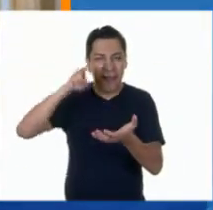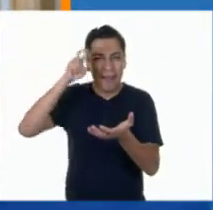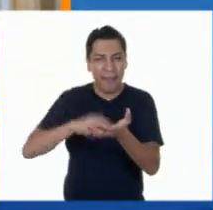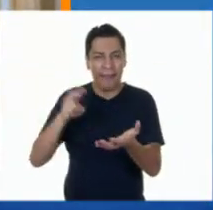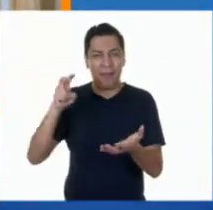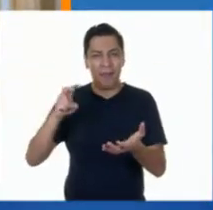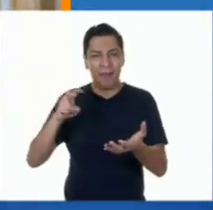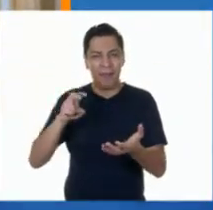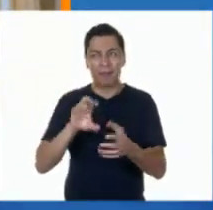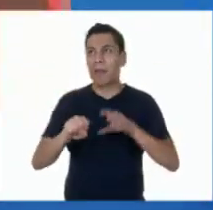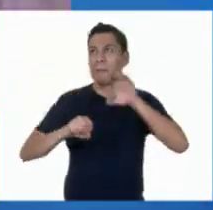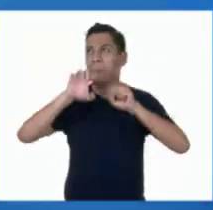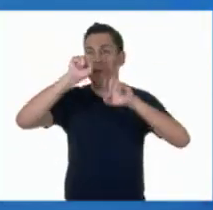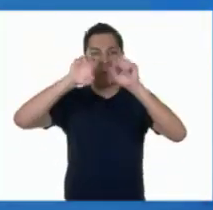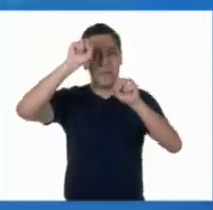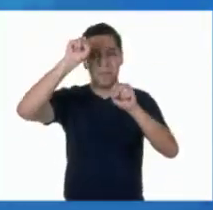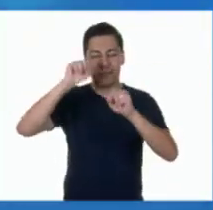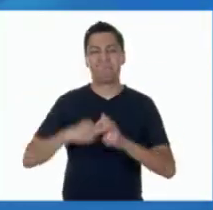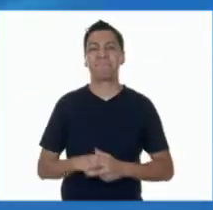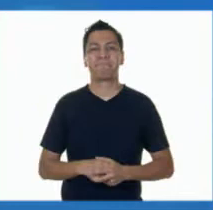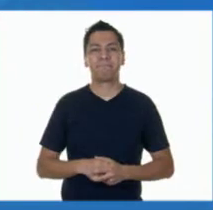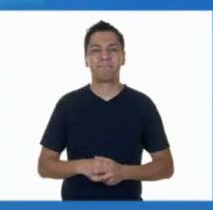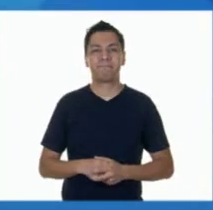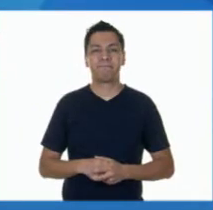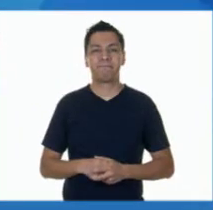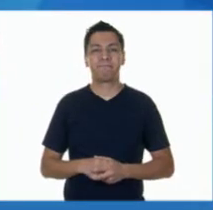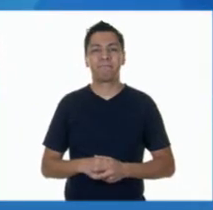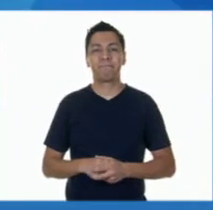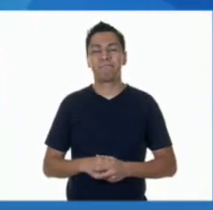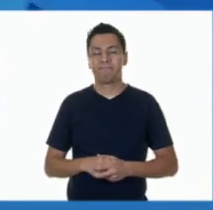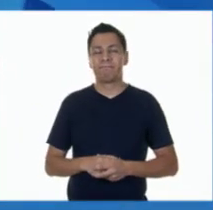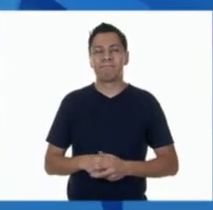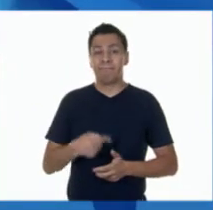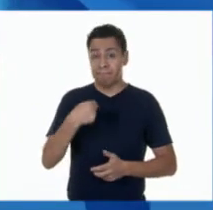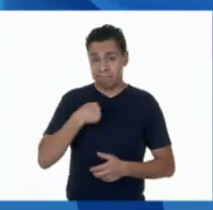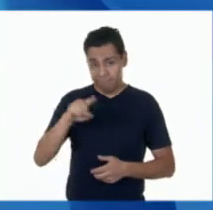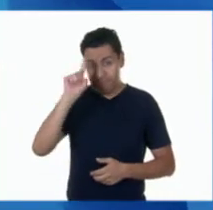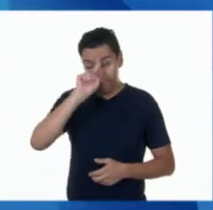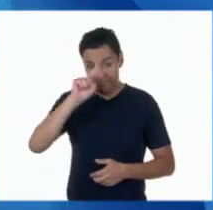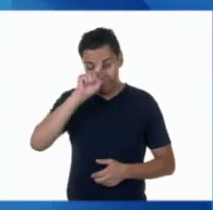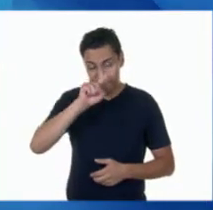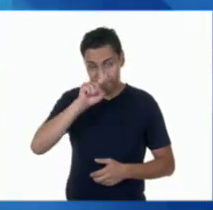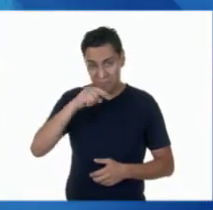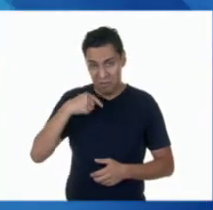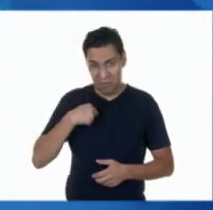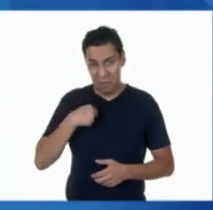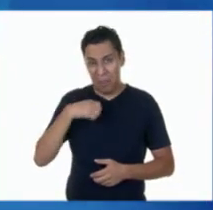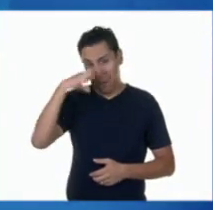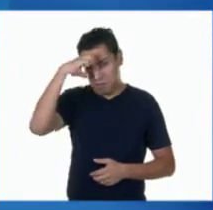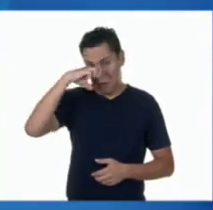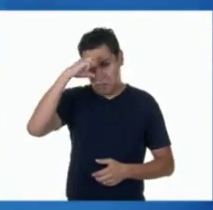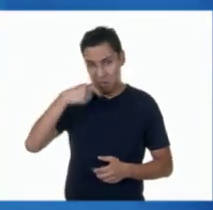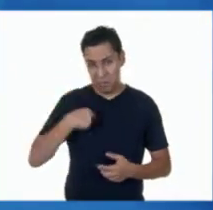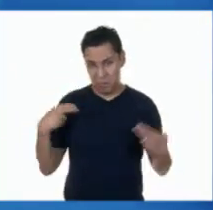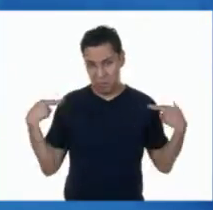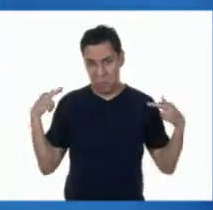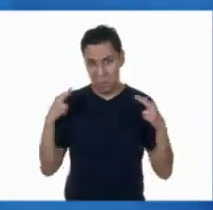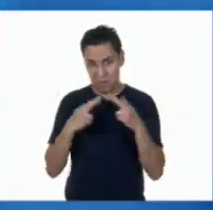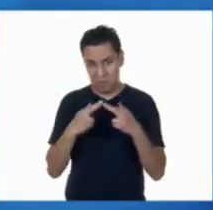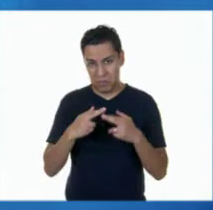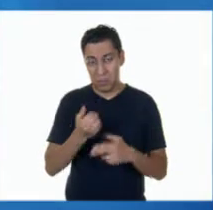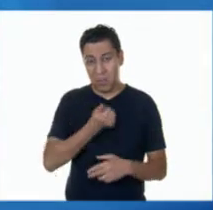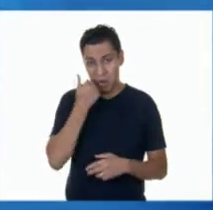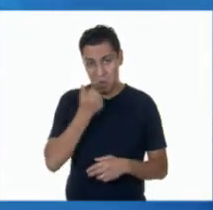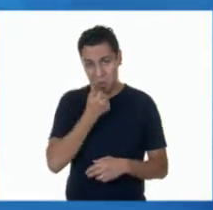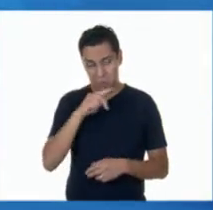Es algo que me he dado cuenta que los niños realizan. Soy Fernanda Leiva. Desde mi experiencia como docente, he observado que